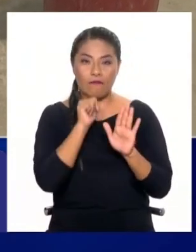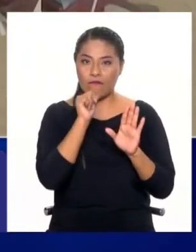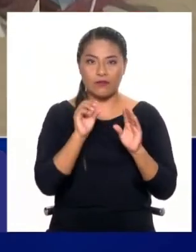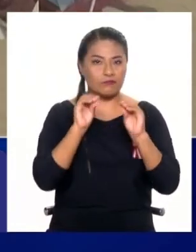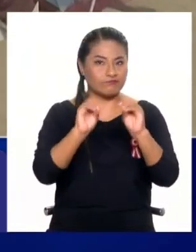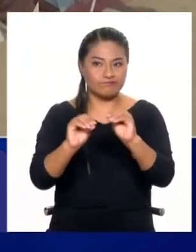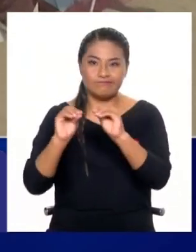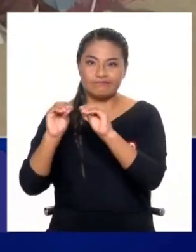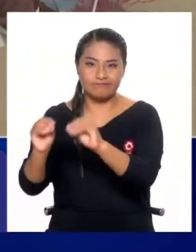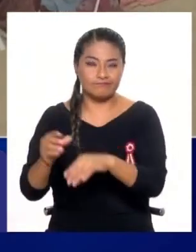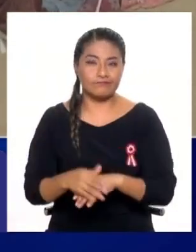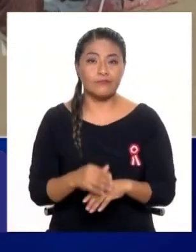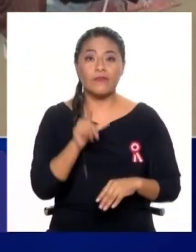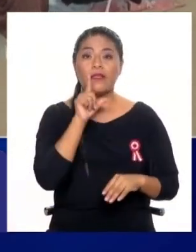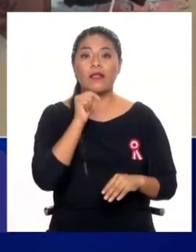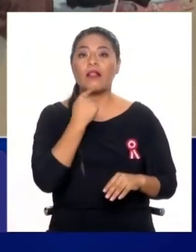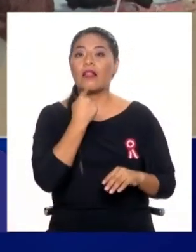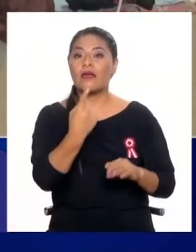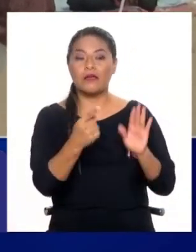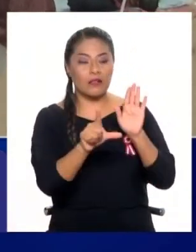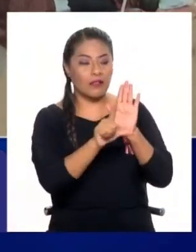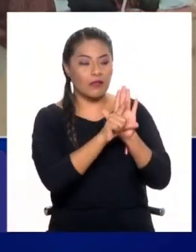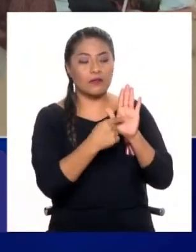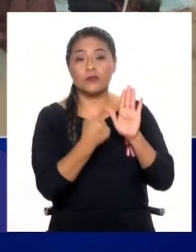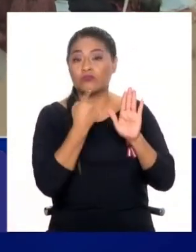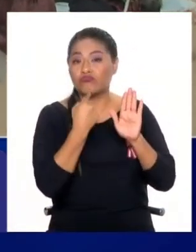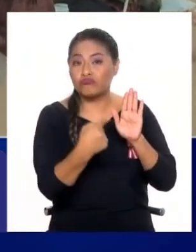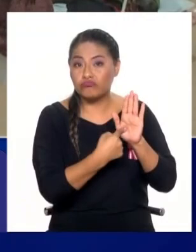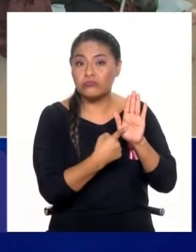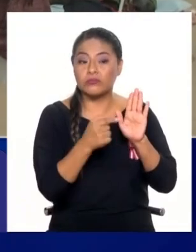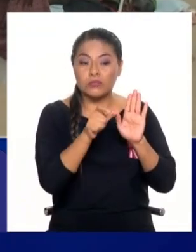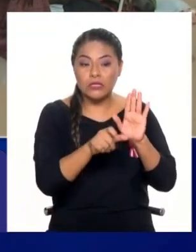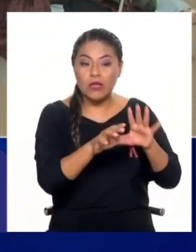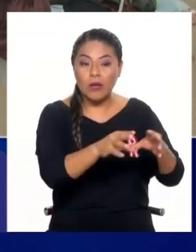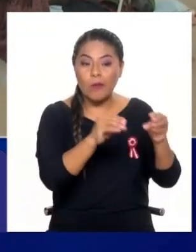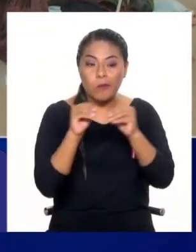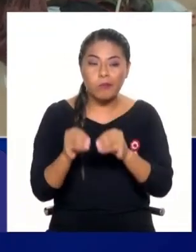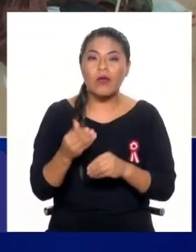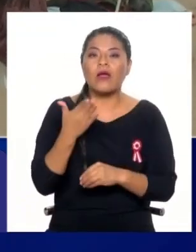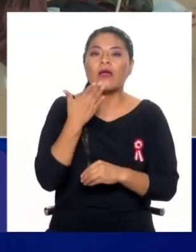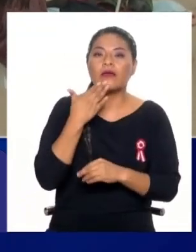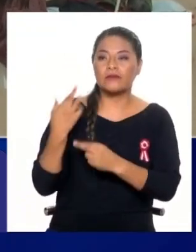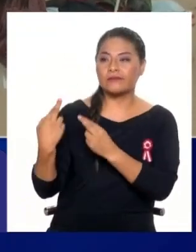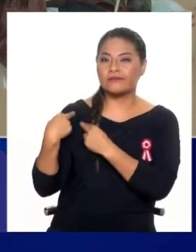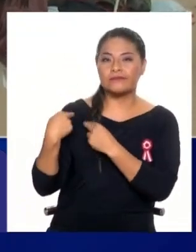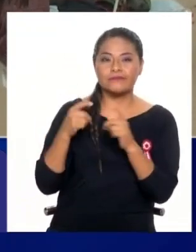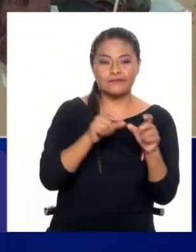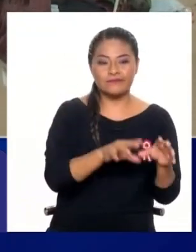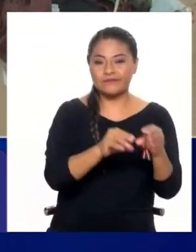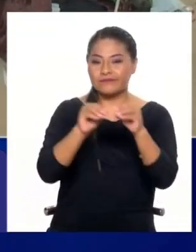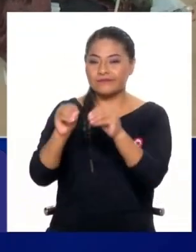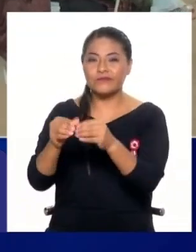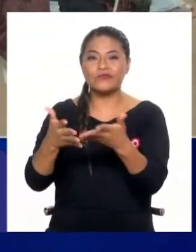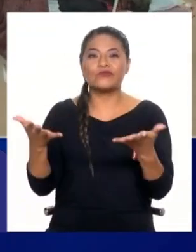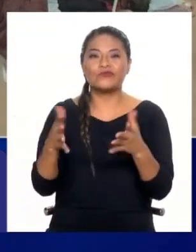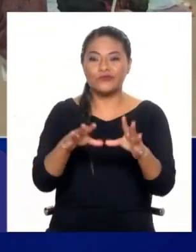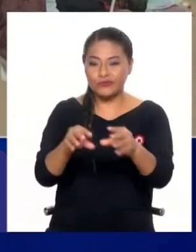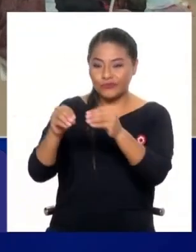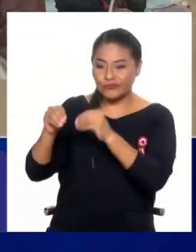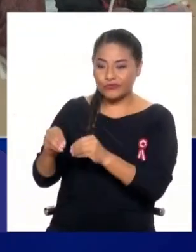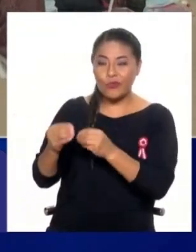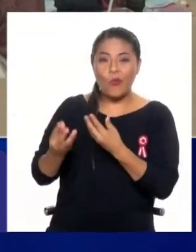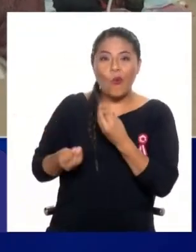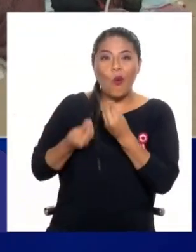porque claro, la ley dice, se tienen que reubicar, pero tú lo has dicho, quién reubica, dónde reubica, cómo reubica.